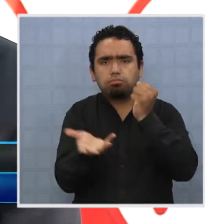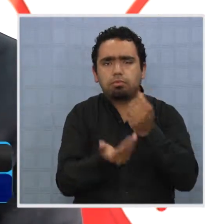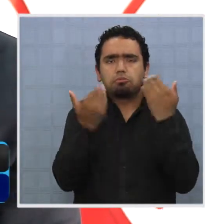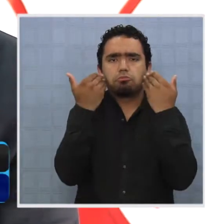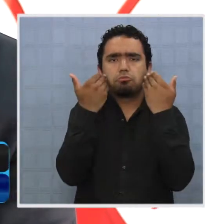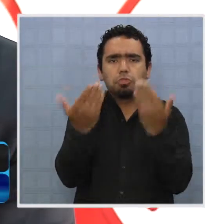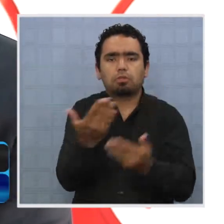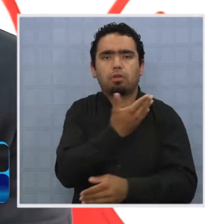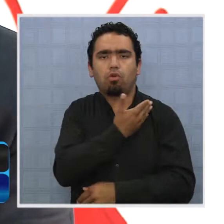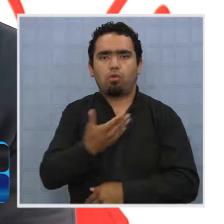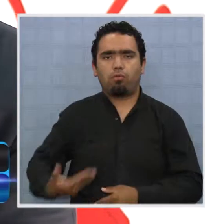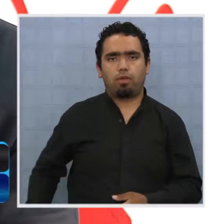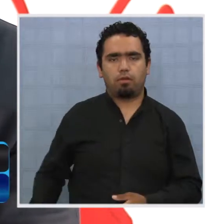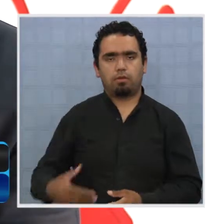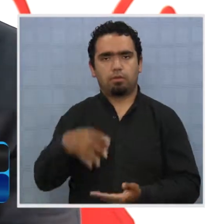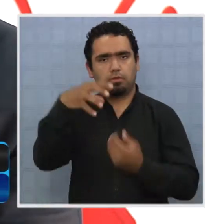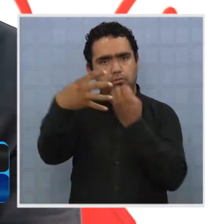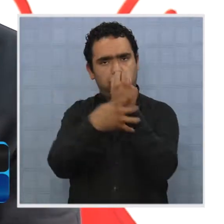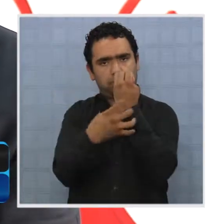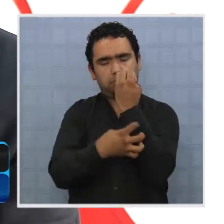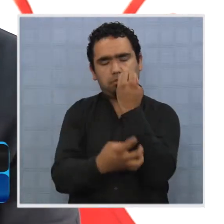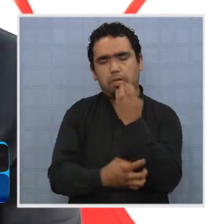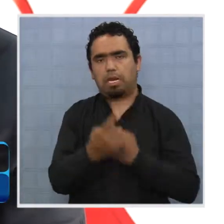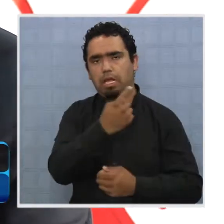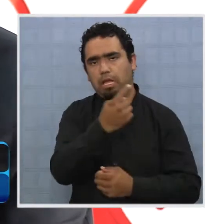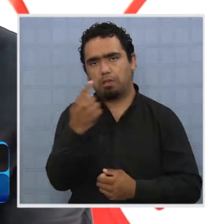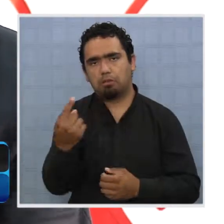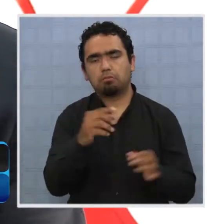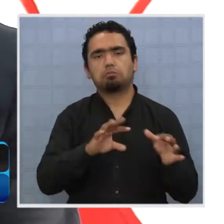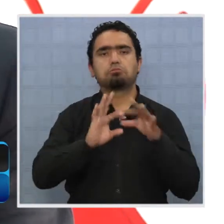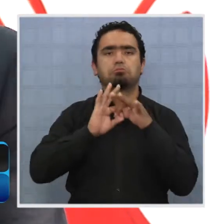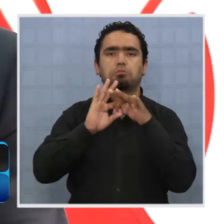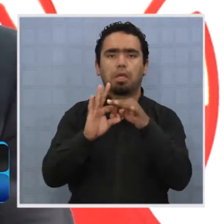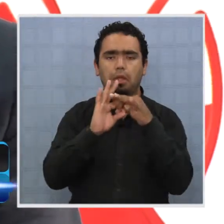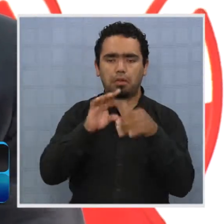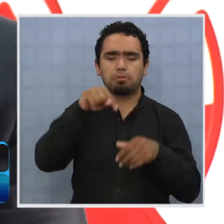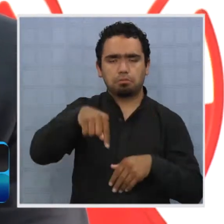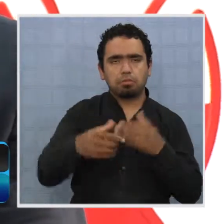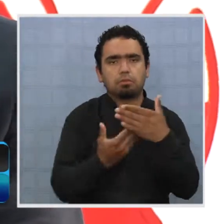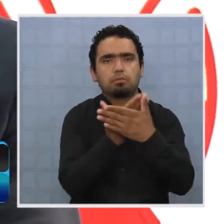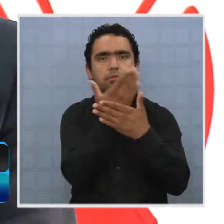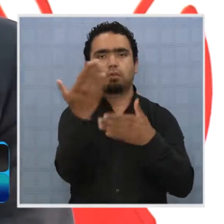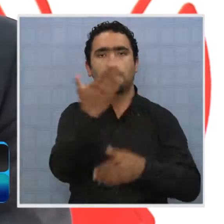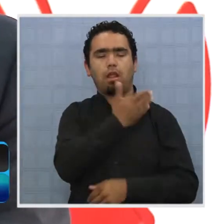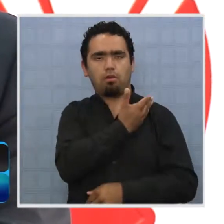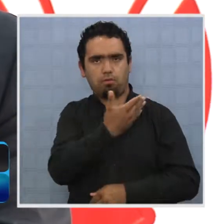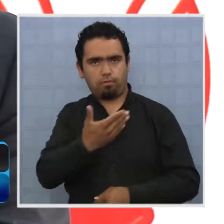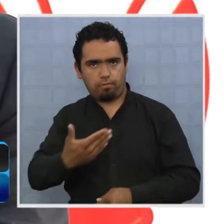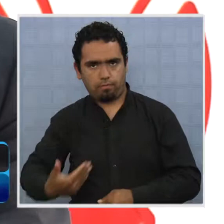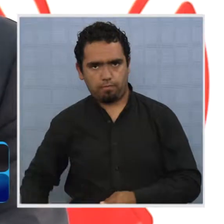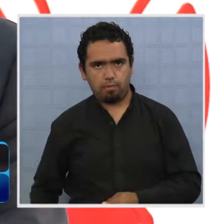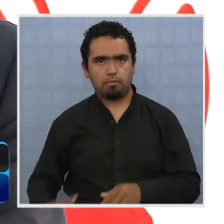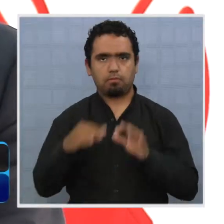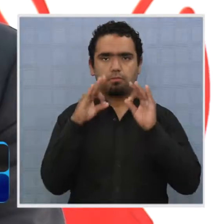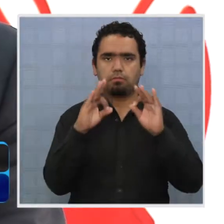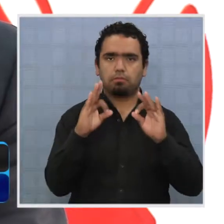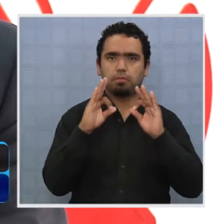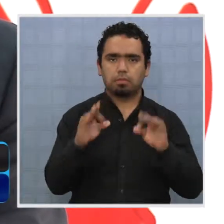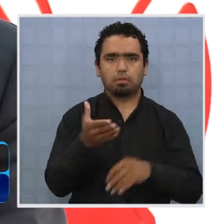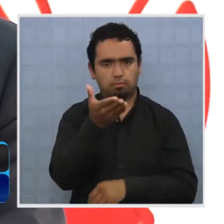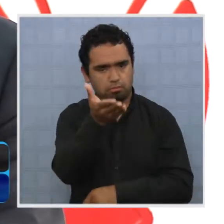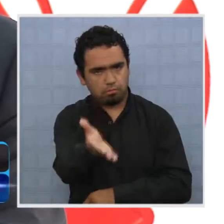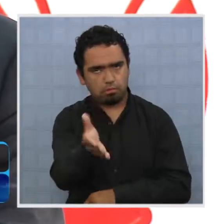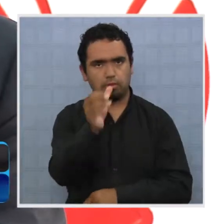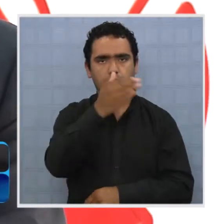generosos de los gobiernos regionales respectivos. Agradecemos esta mañana al gobierno y muy especialmente